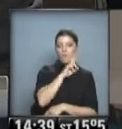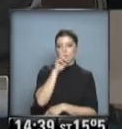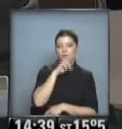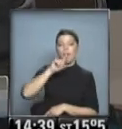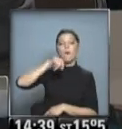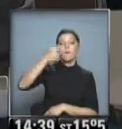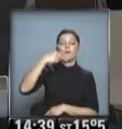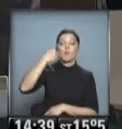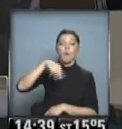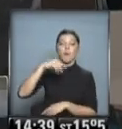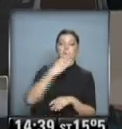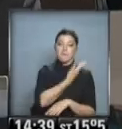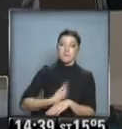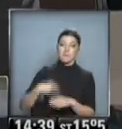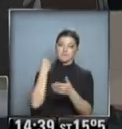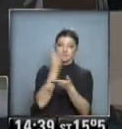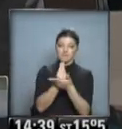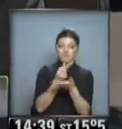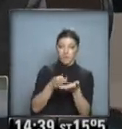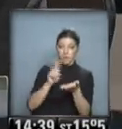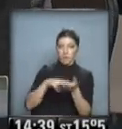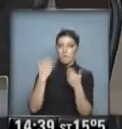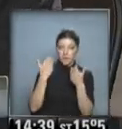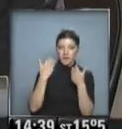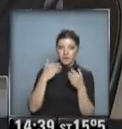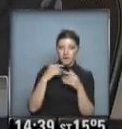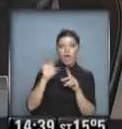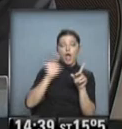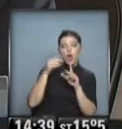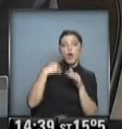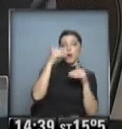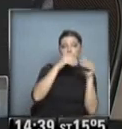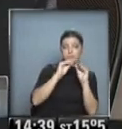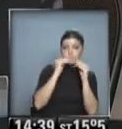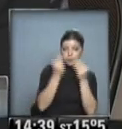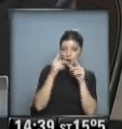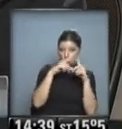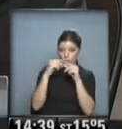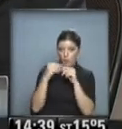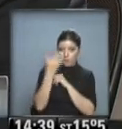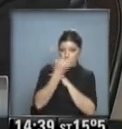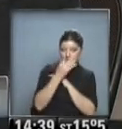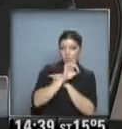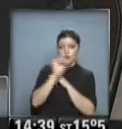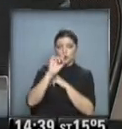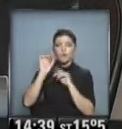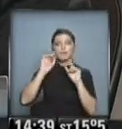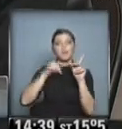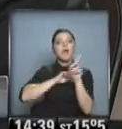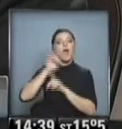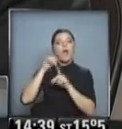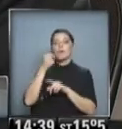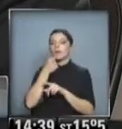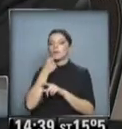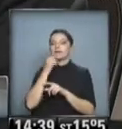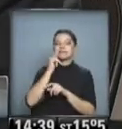presidencia en noviembre. No sólo el resultado así en términos absolutos, sino más allá de las dudas que pueda plantearse que